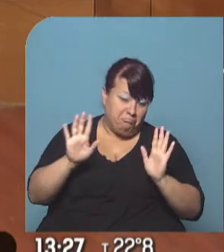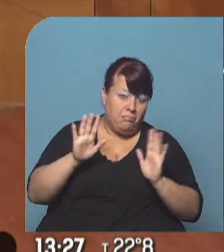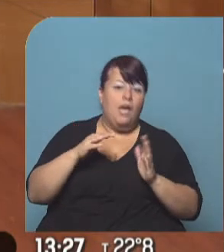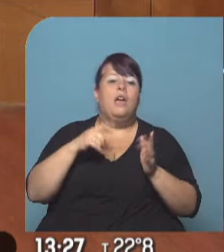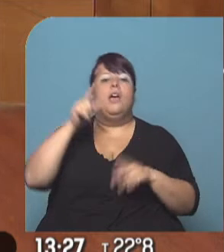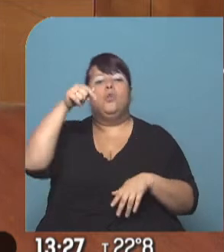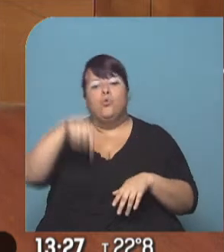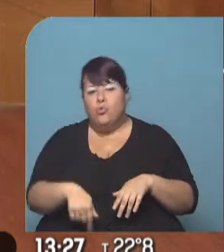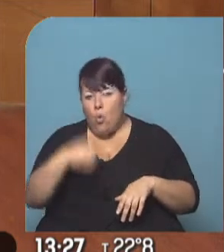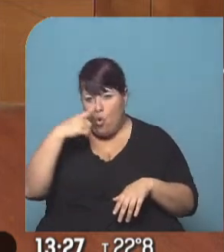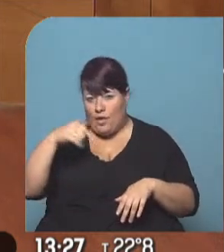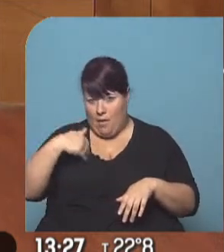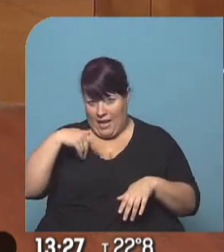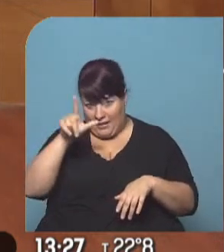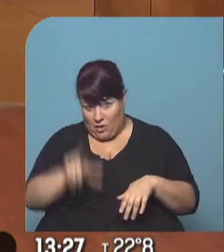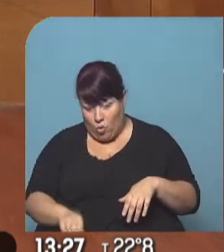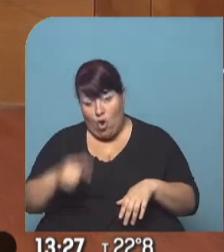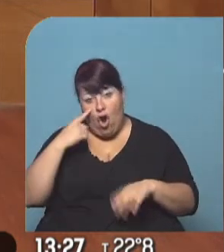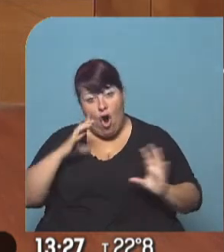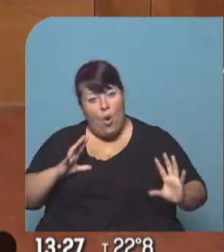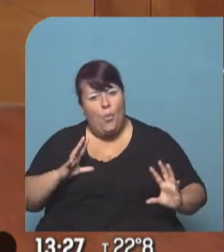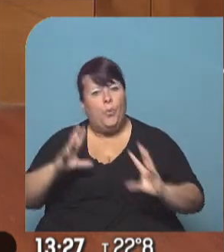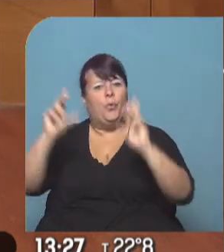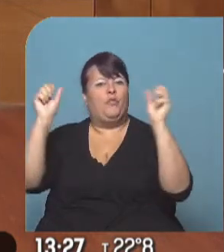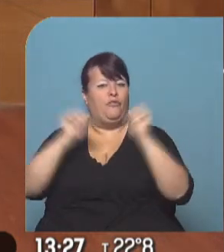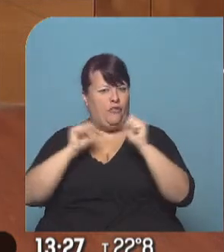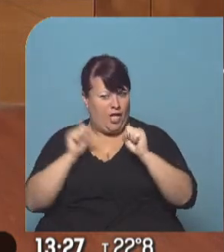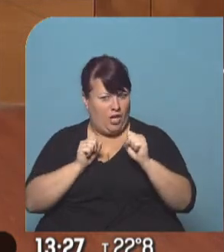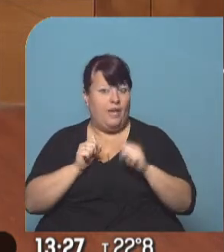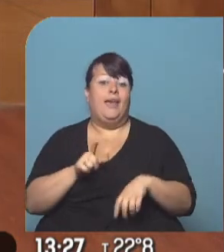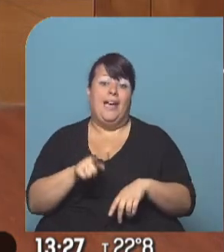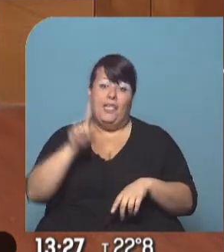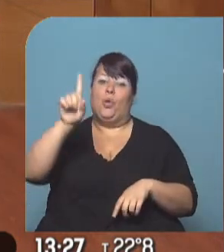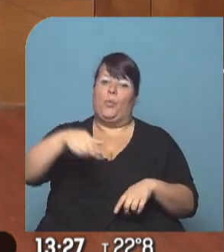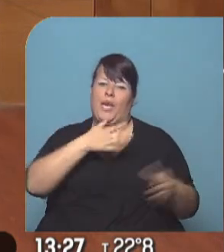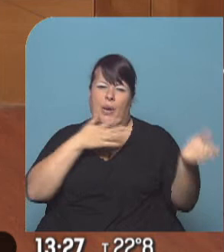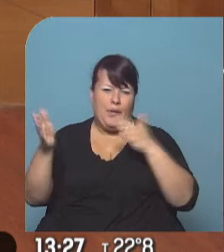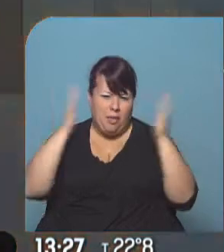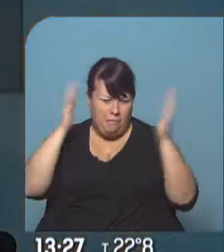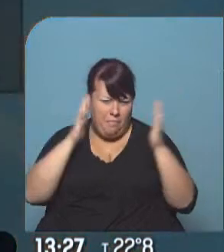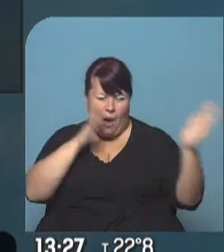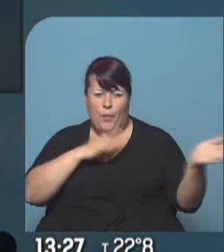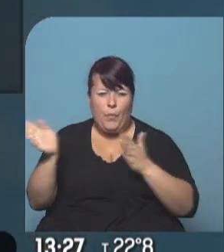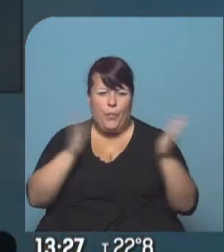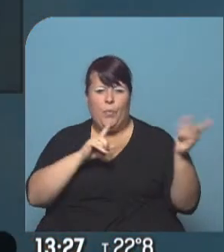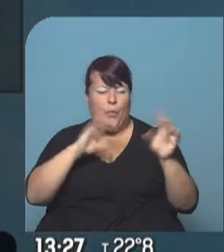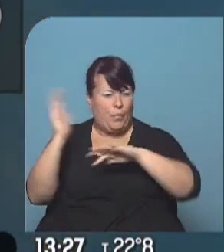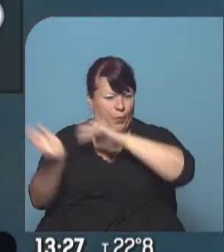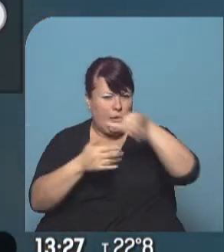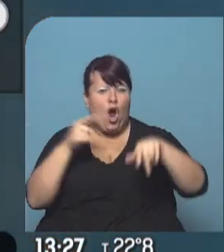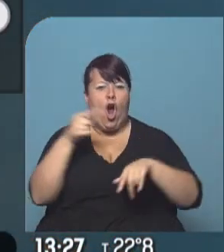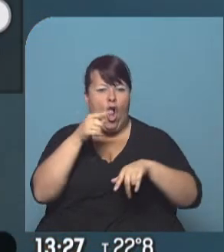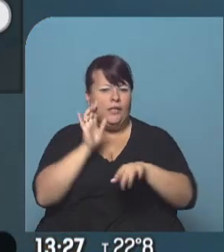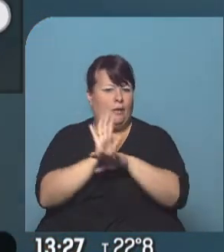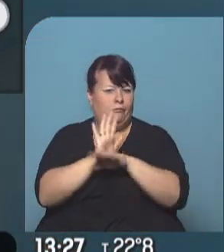último, en el sur argentino, atención que ingresa una importante masa de aire frío. Esto va a generar vientos muy fuertes con intensidad temporal del sector